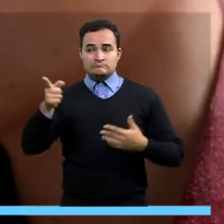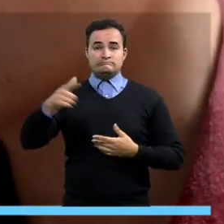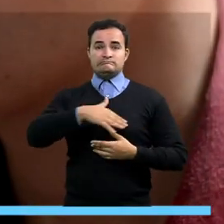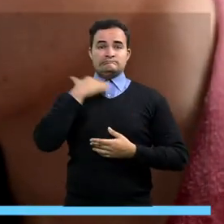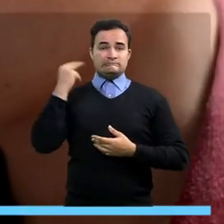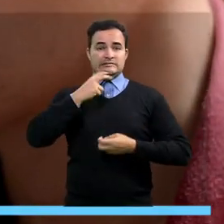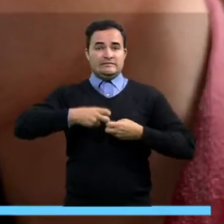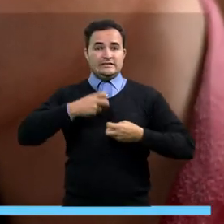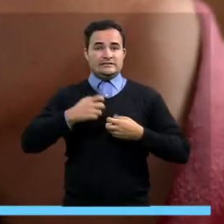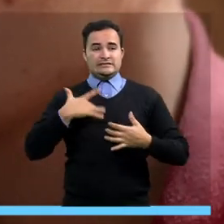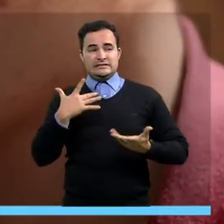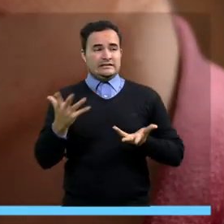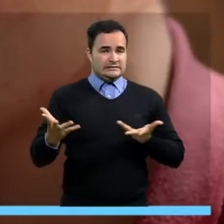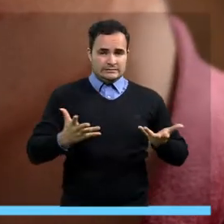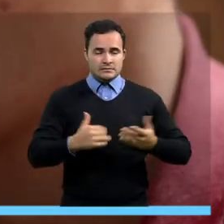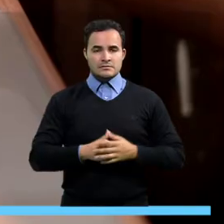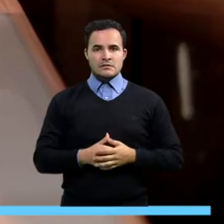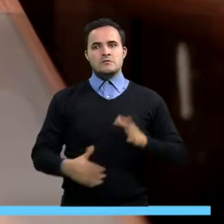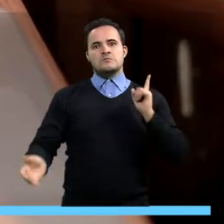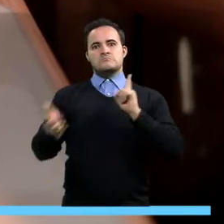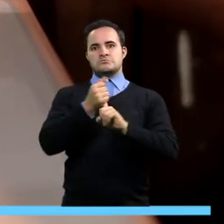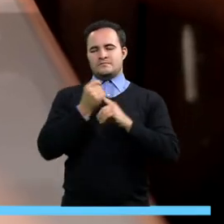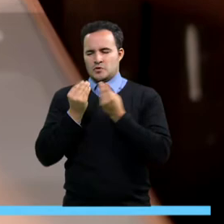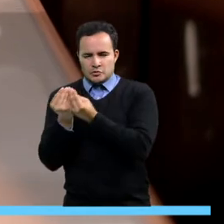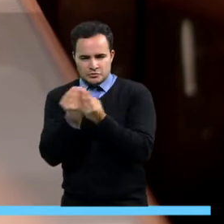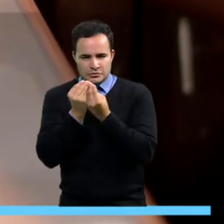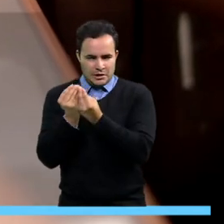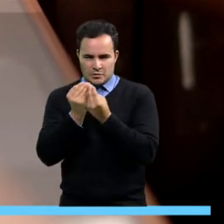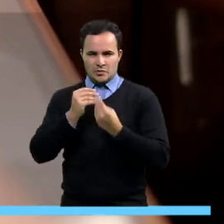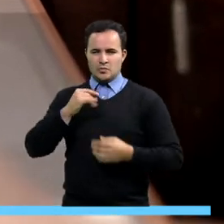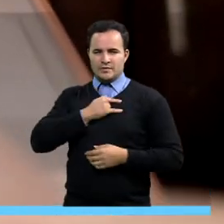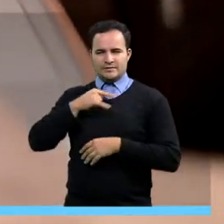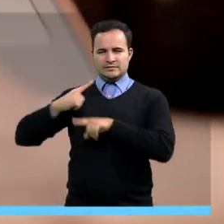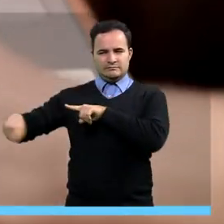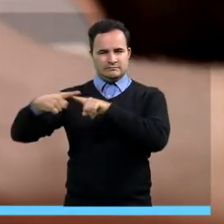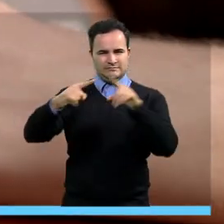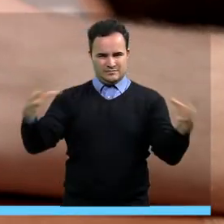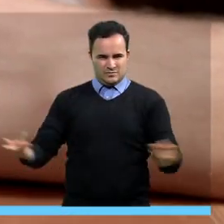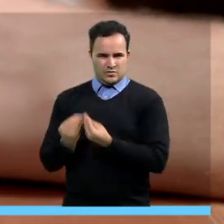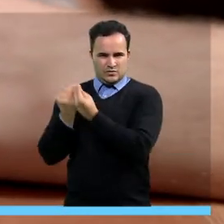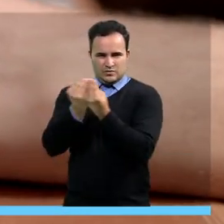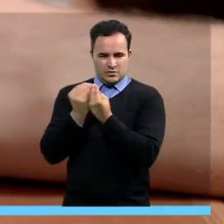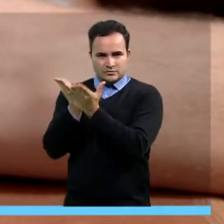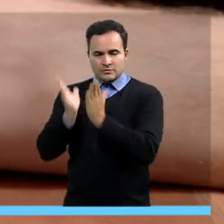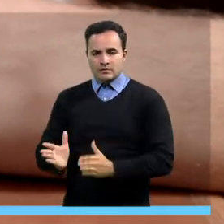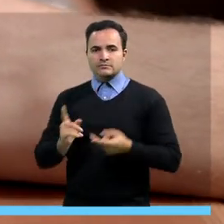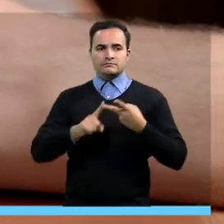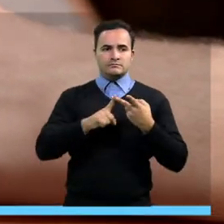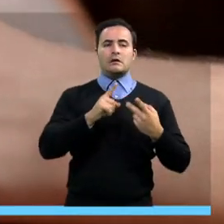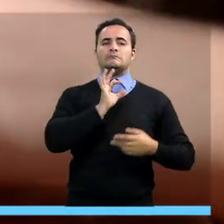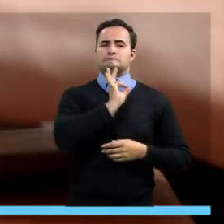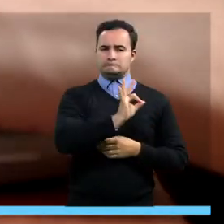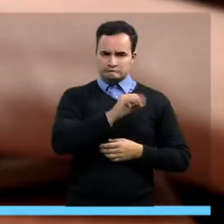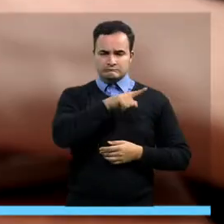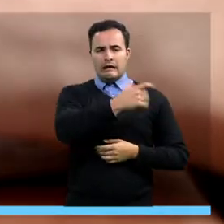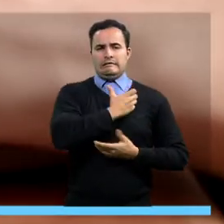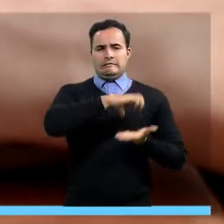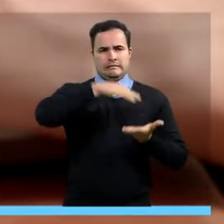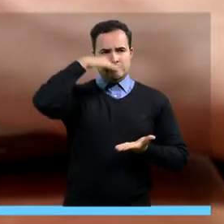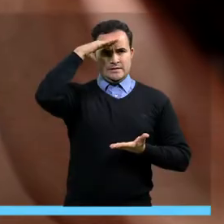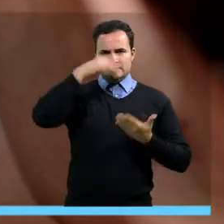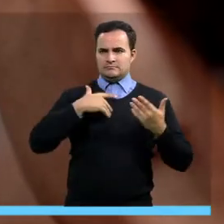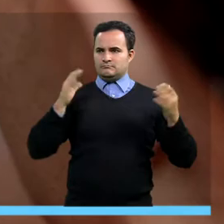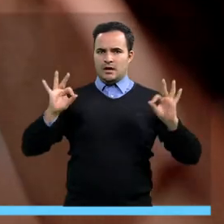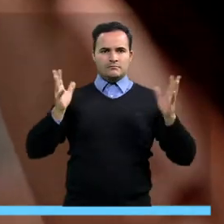eso que está pasando. Creo que se logró, el consejo estudiantil y la alcaldía fueron muy buenas